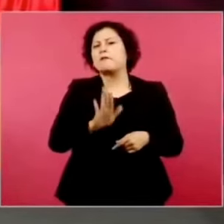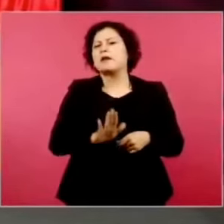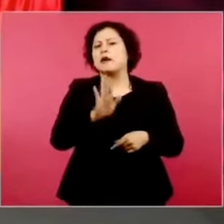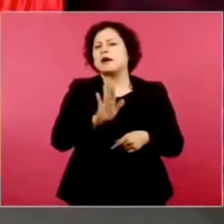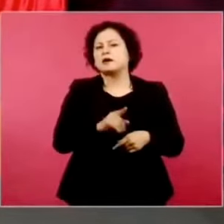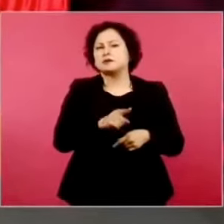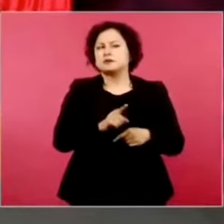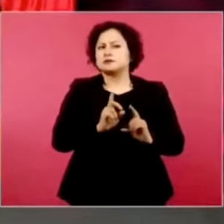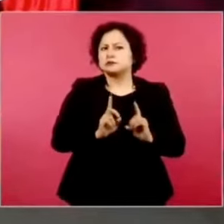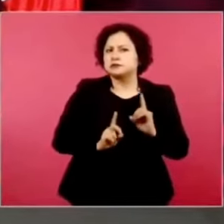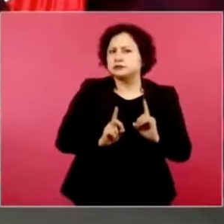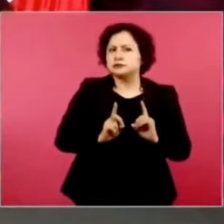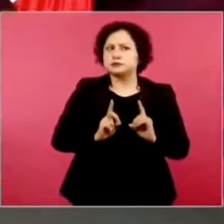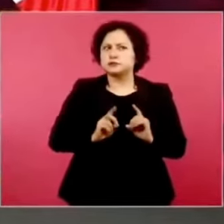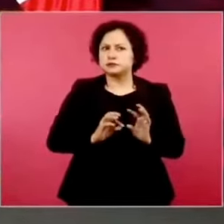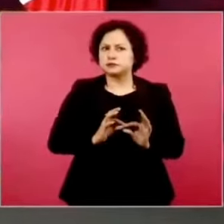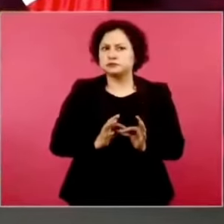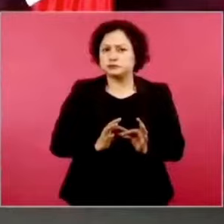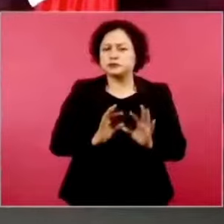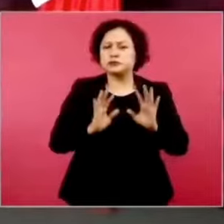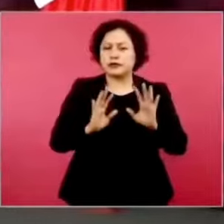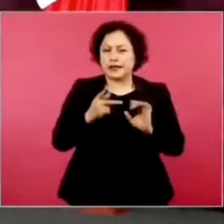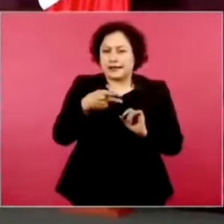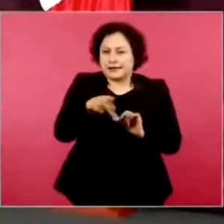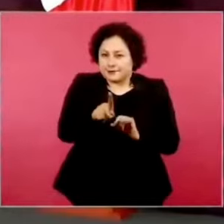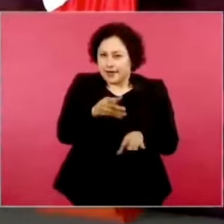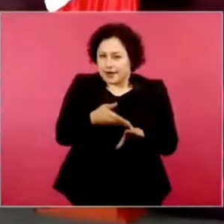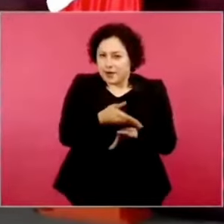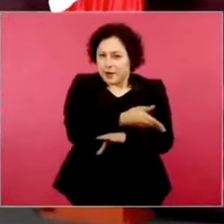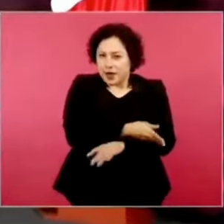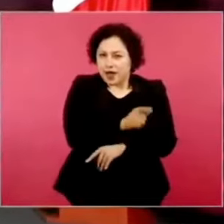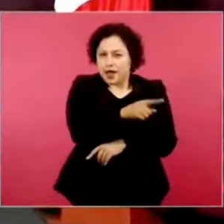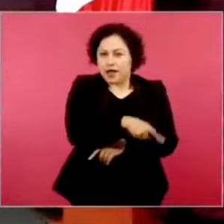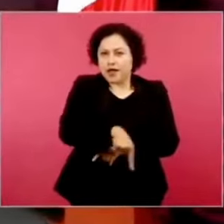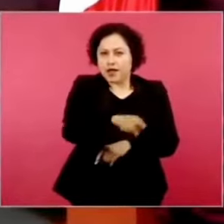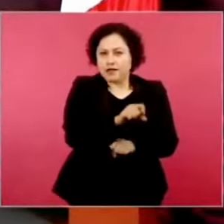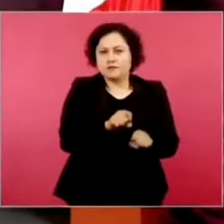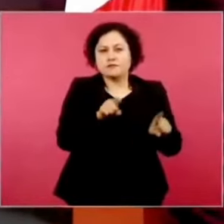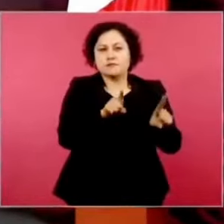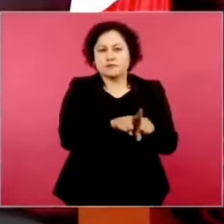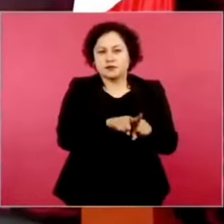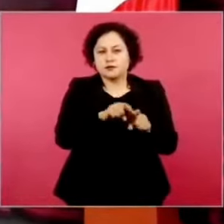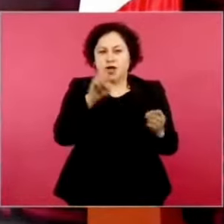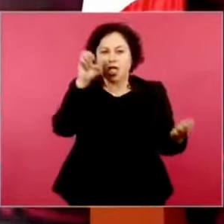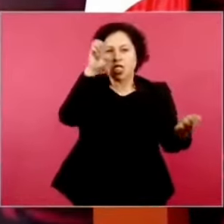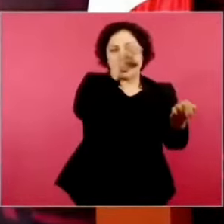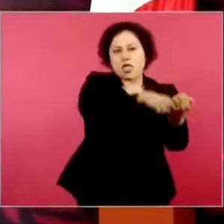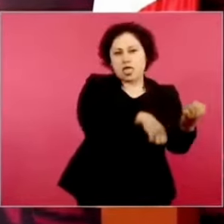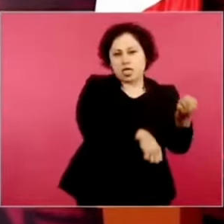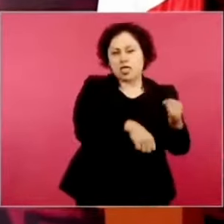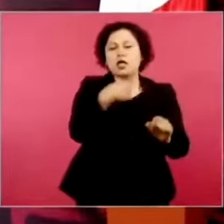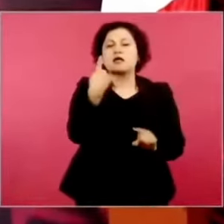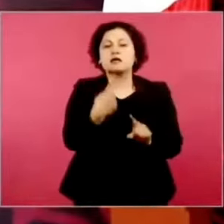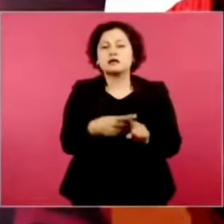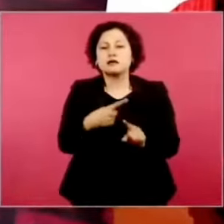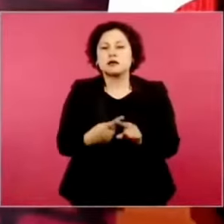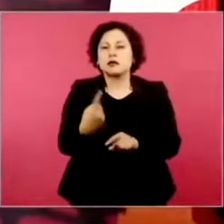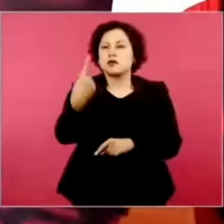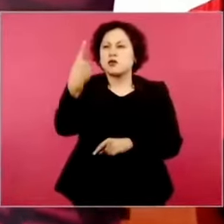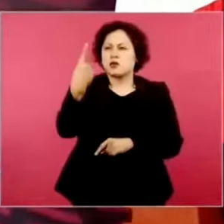arrastrar por este farsante defensor de derechos humanos,